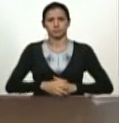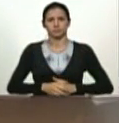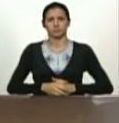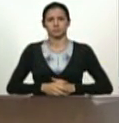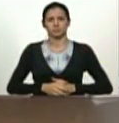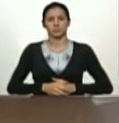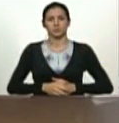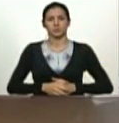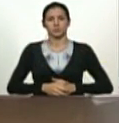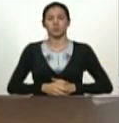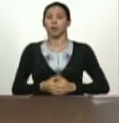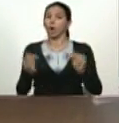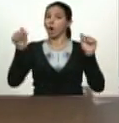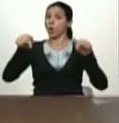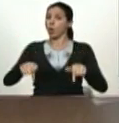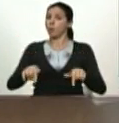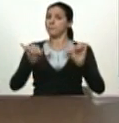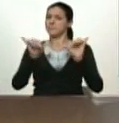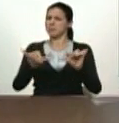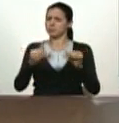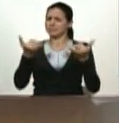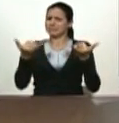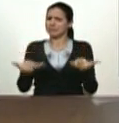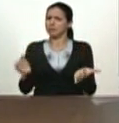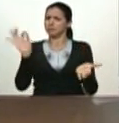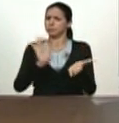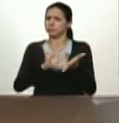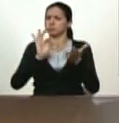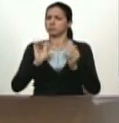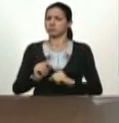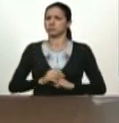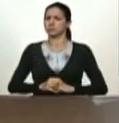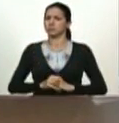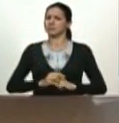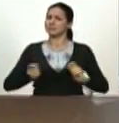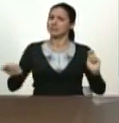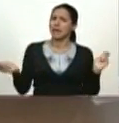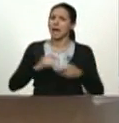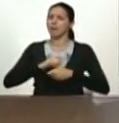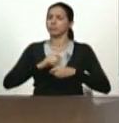para que hoy mismo de manera inmediata comience una nueva dinámica